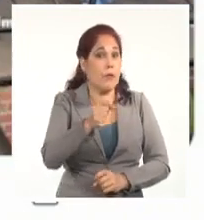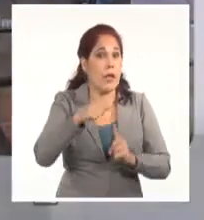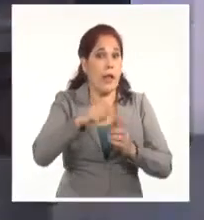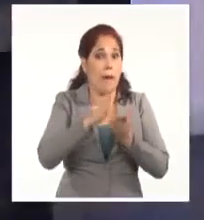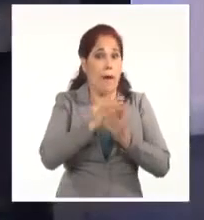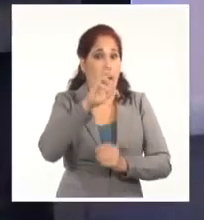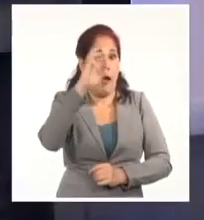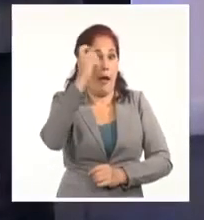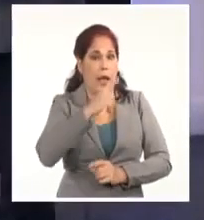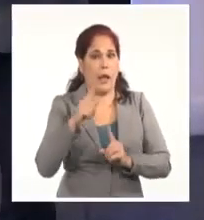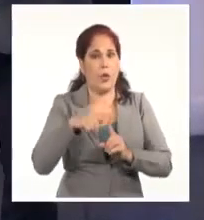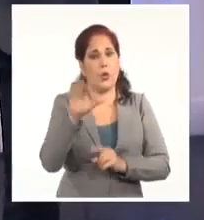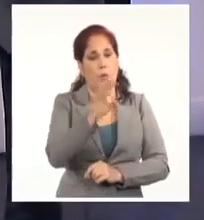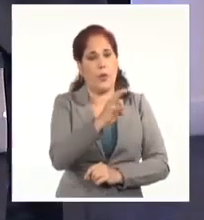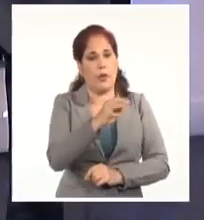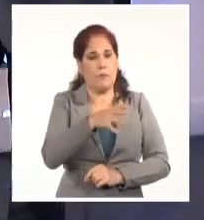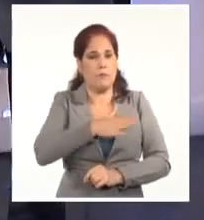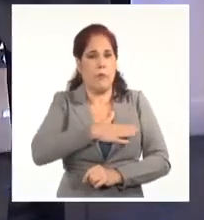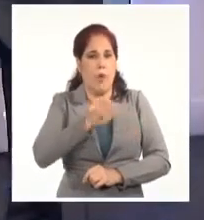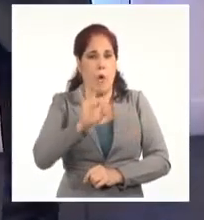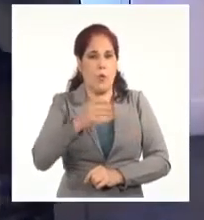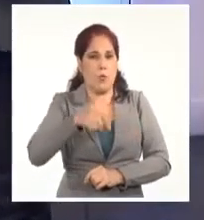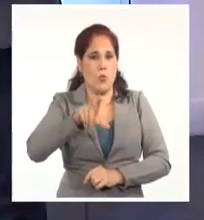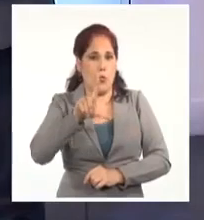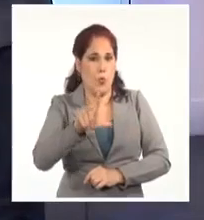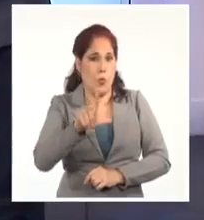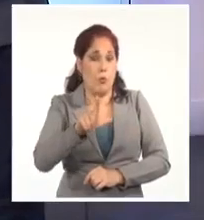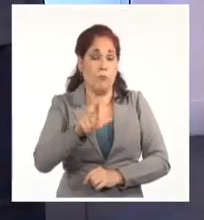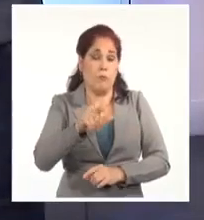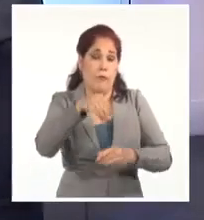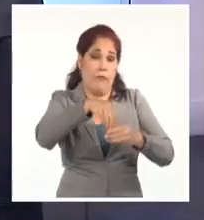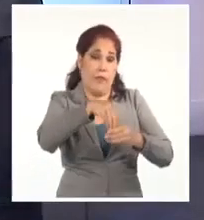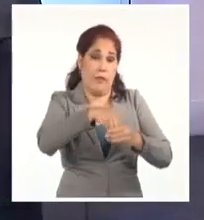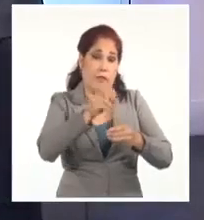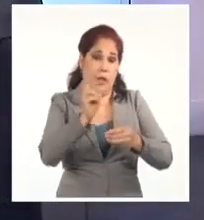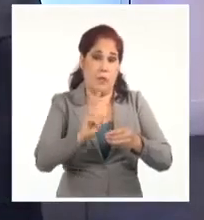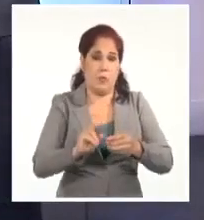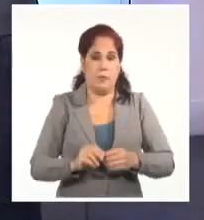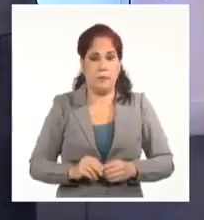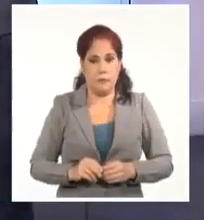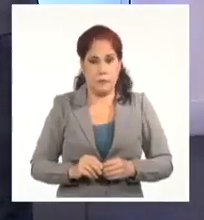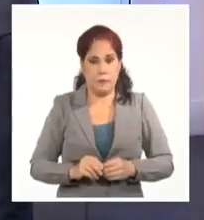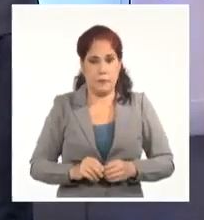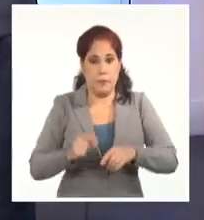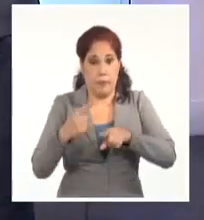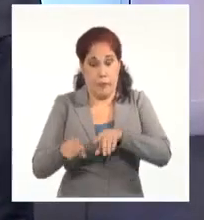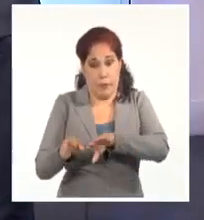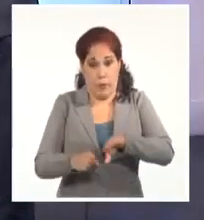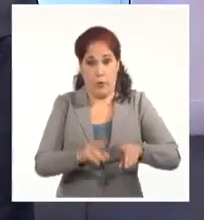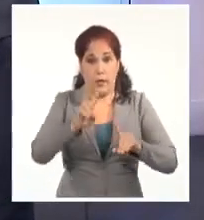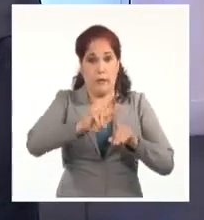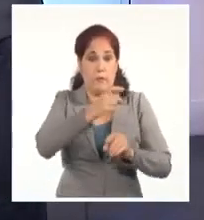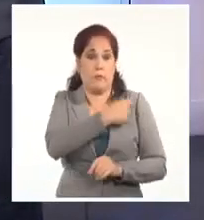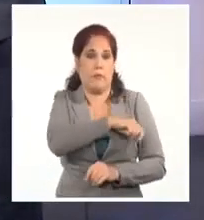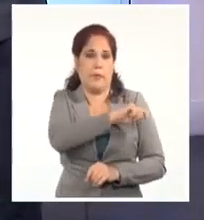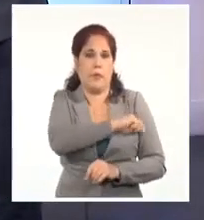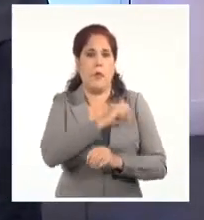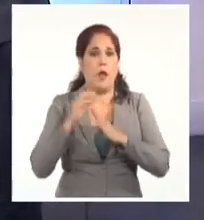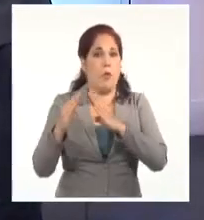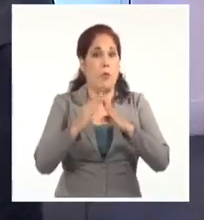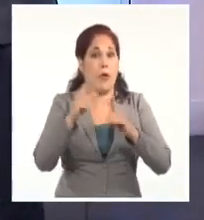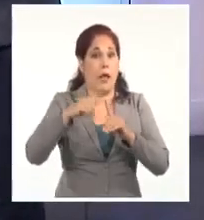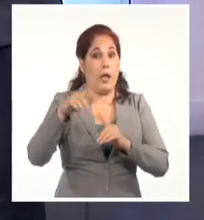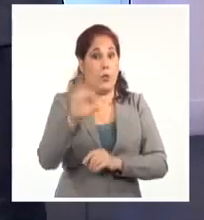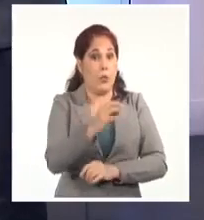en su cuenta en Twitter el 8 de julio, una ciudadana venezolana. De acuerdo con televisión española, la comunidad tuitera